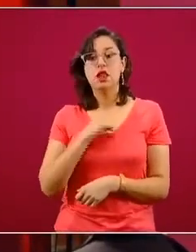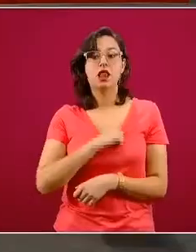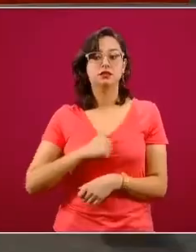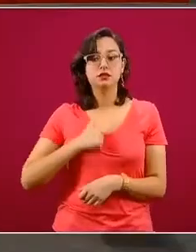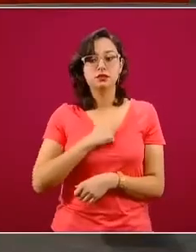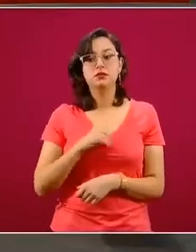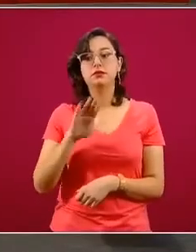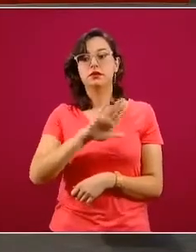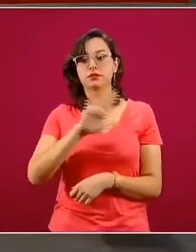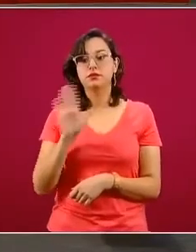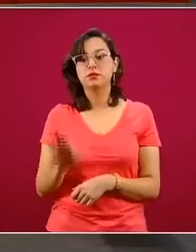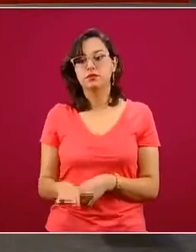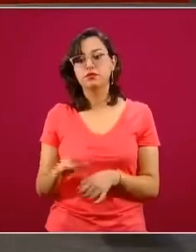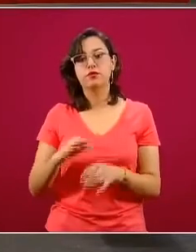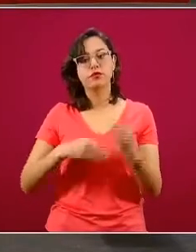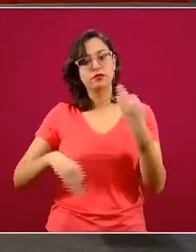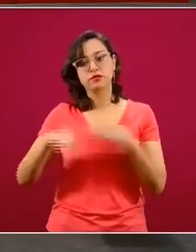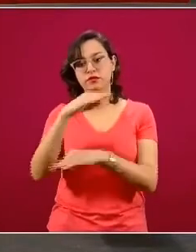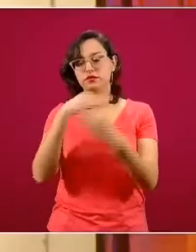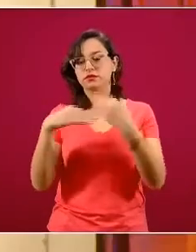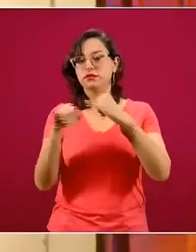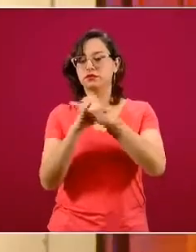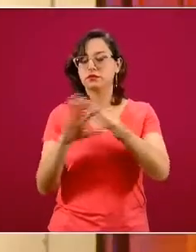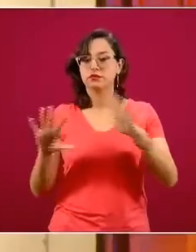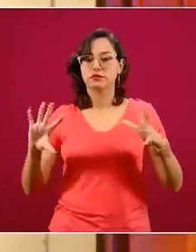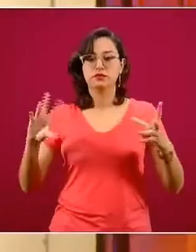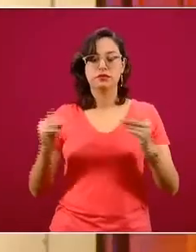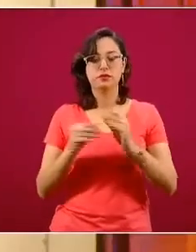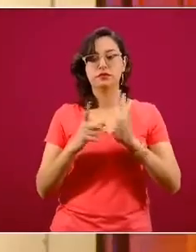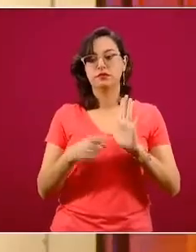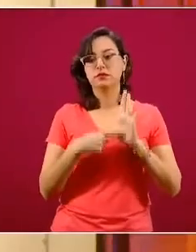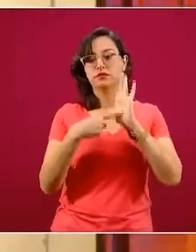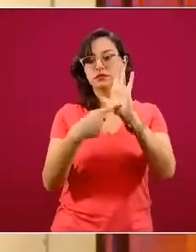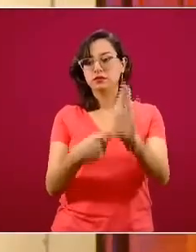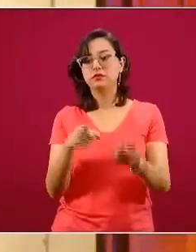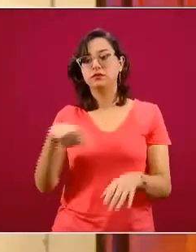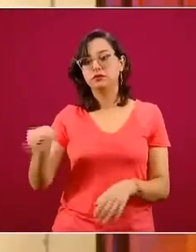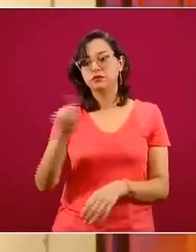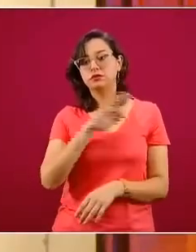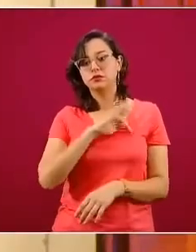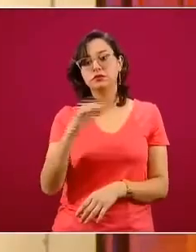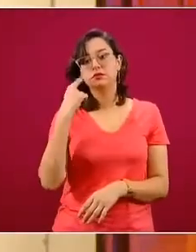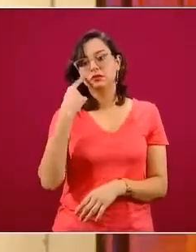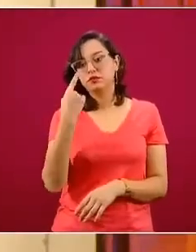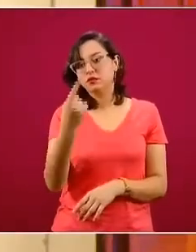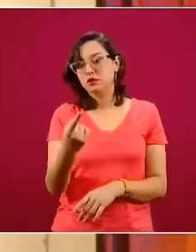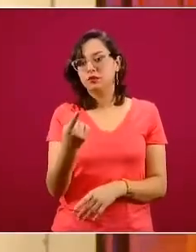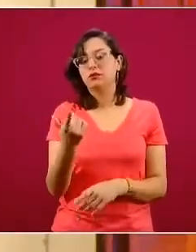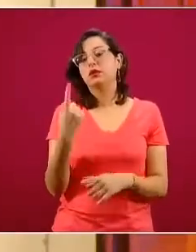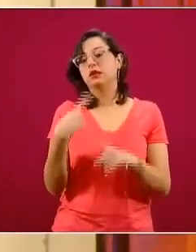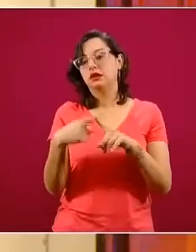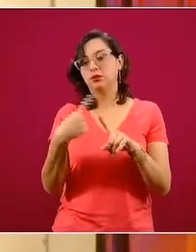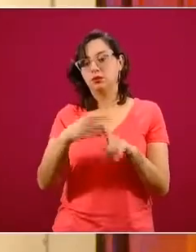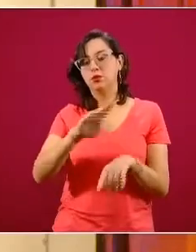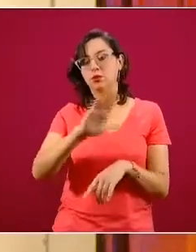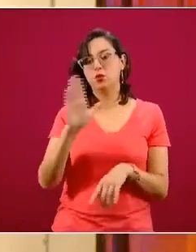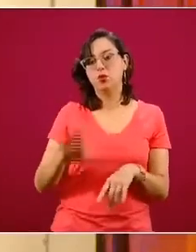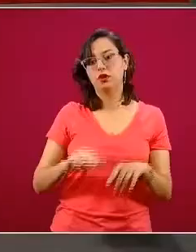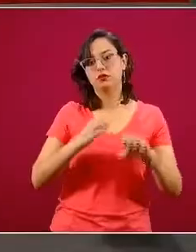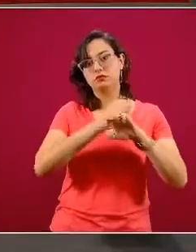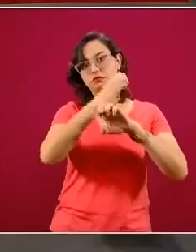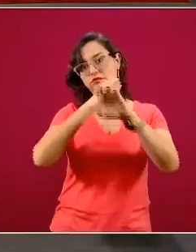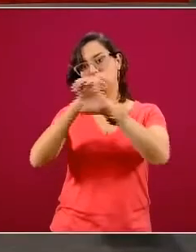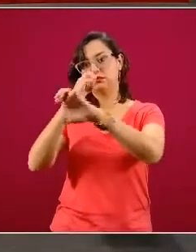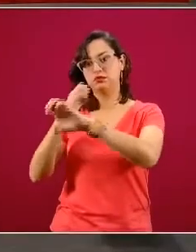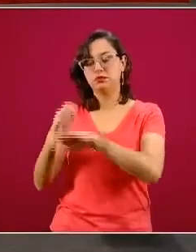todas aquí integradas con la intención de poder ver un poco la tendencia que las defunciones están teniendo en el territorio mexicano.